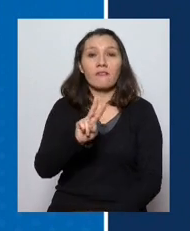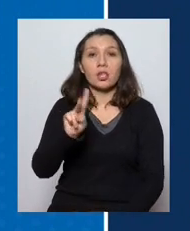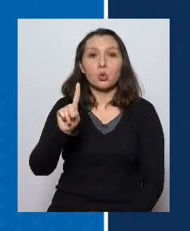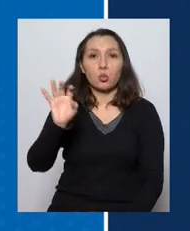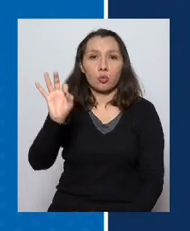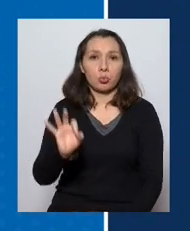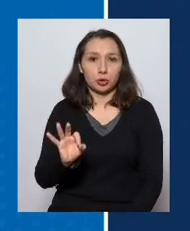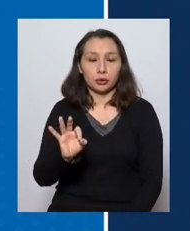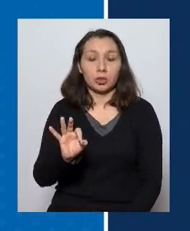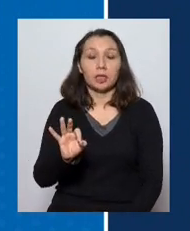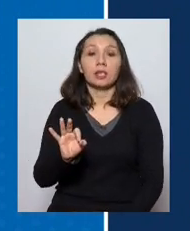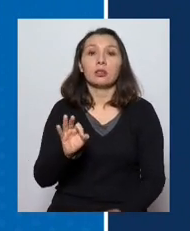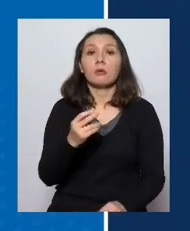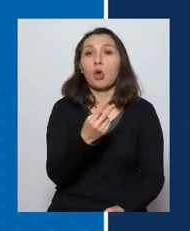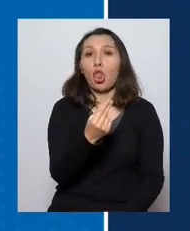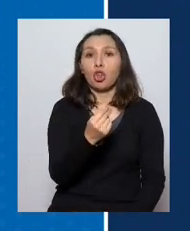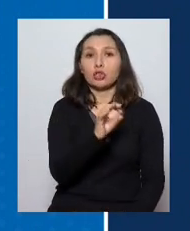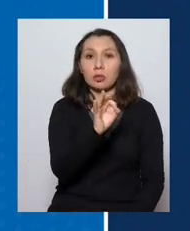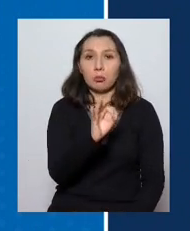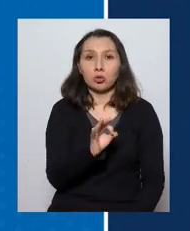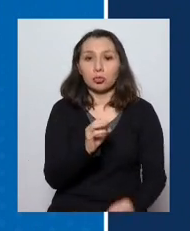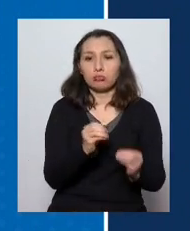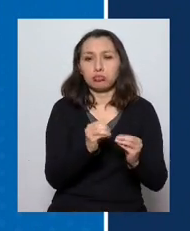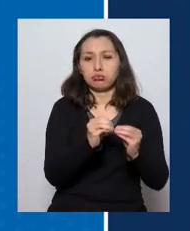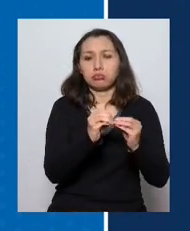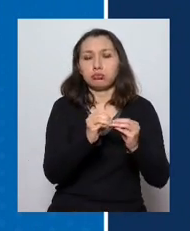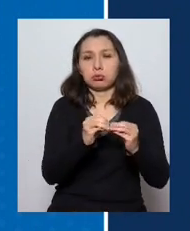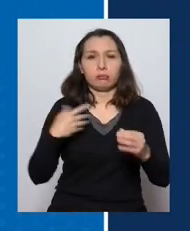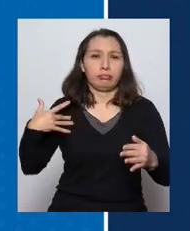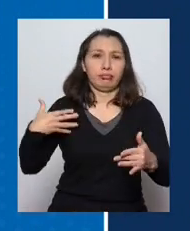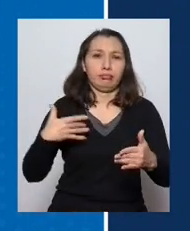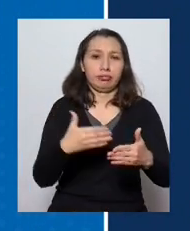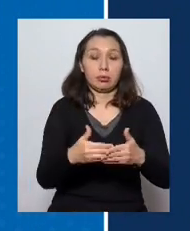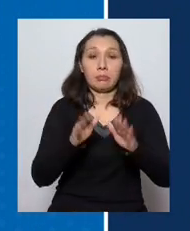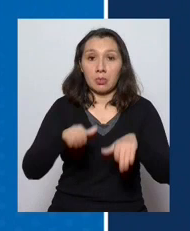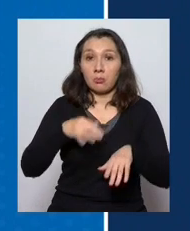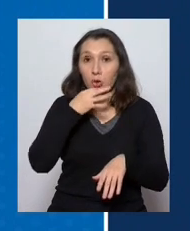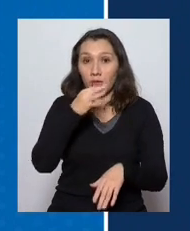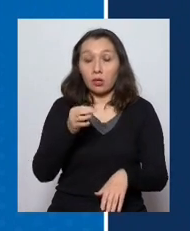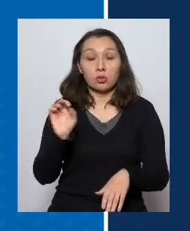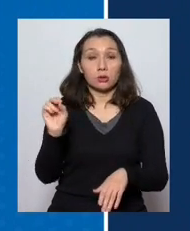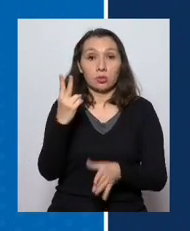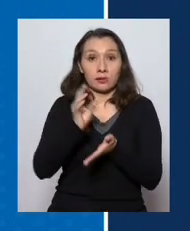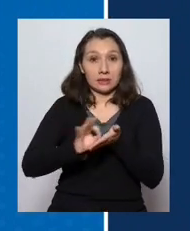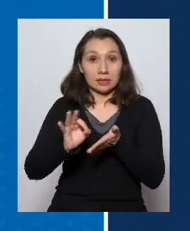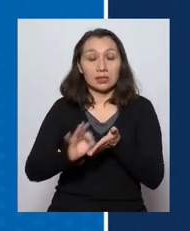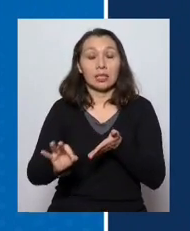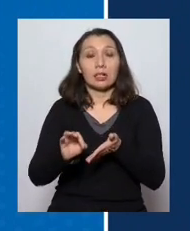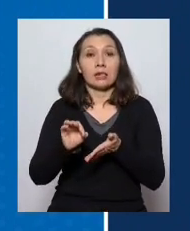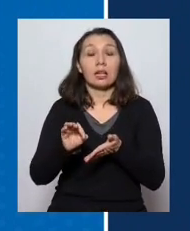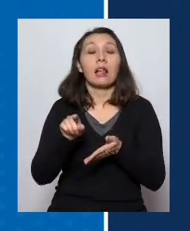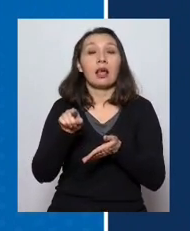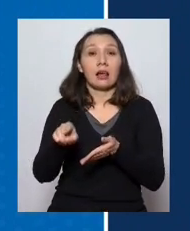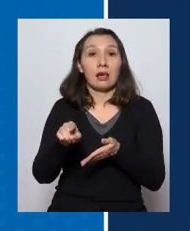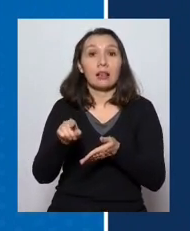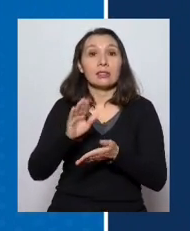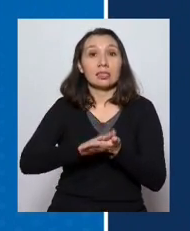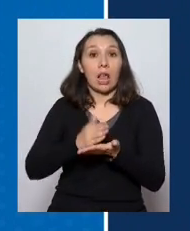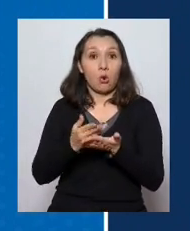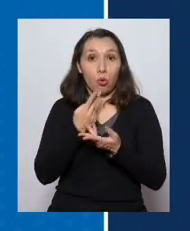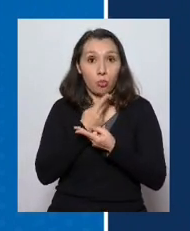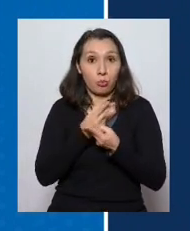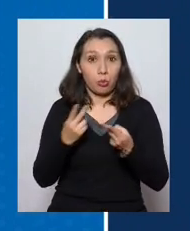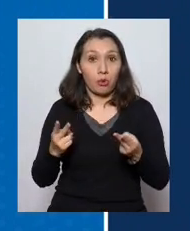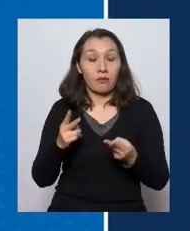21% y de un 12% acumulada. Tal como lo mencionó la subsecretaria de Salud